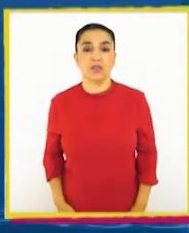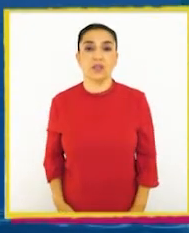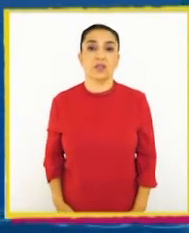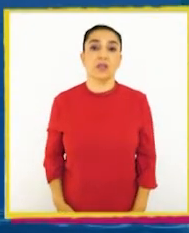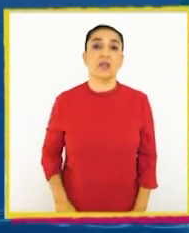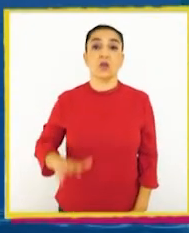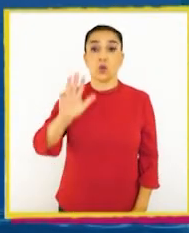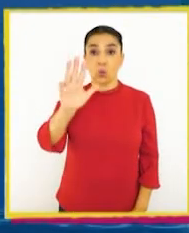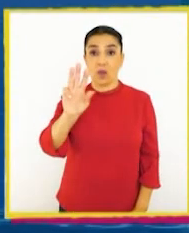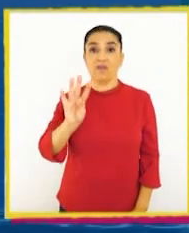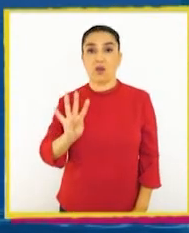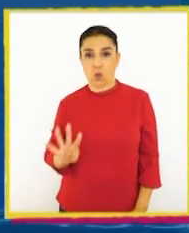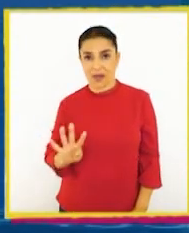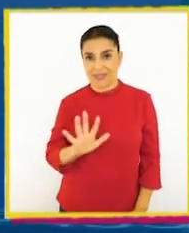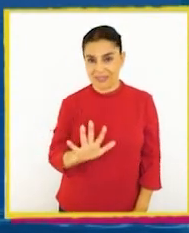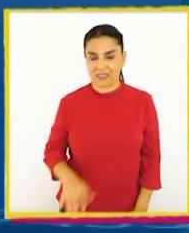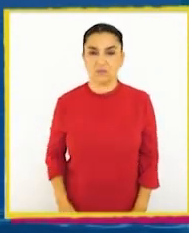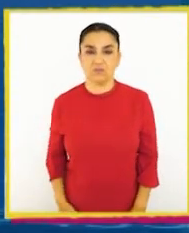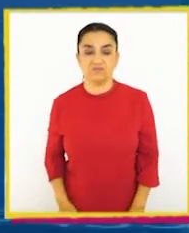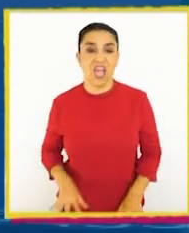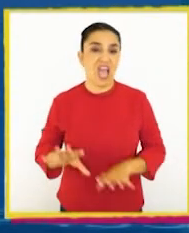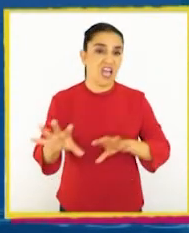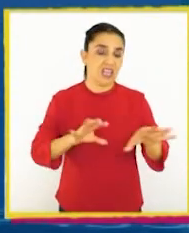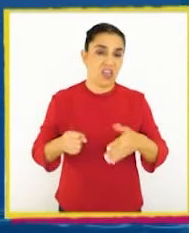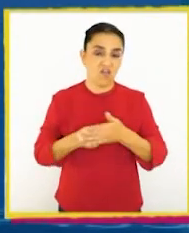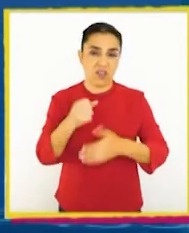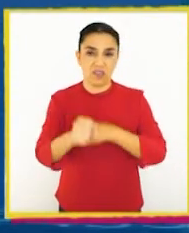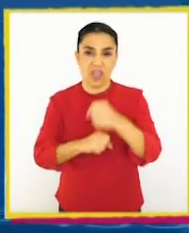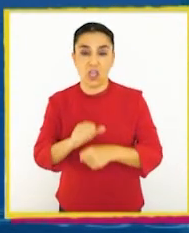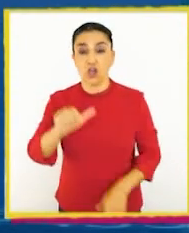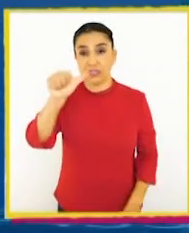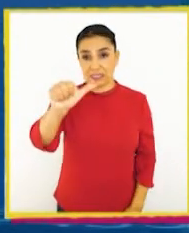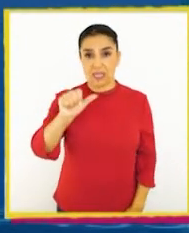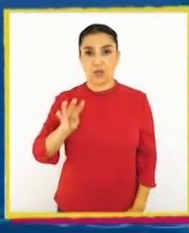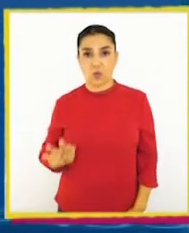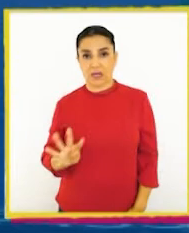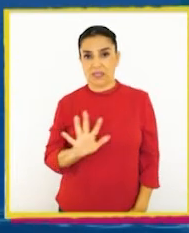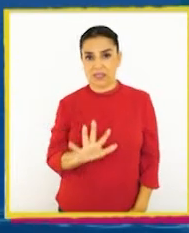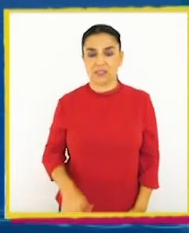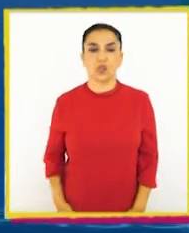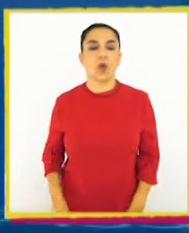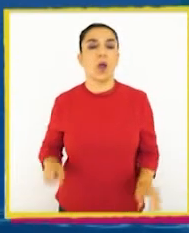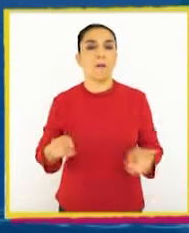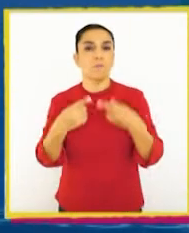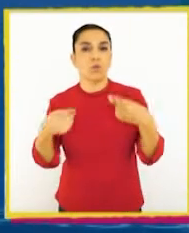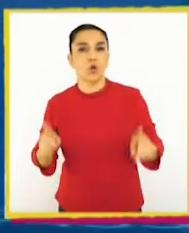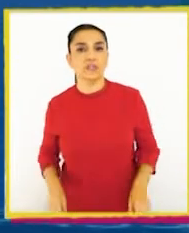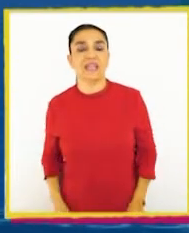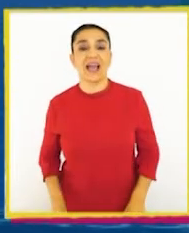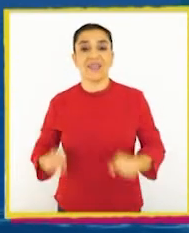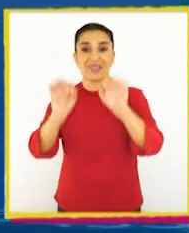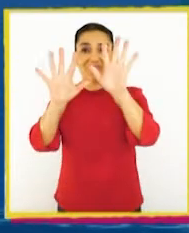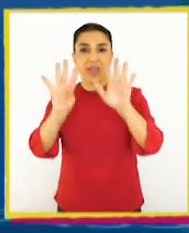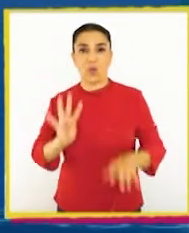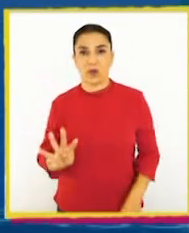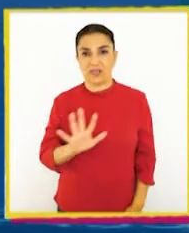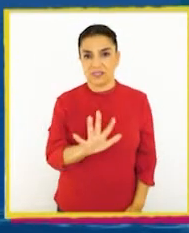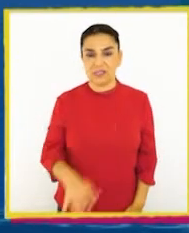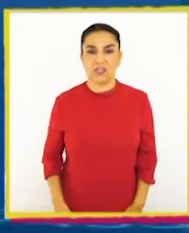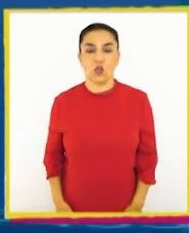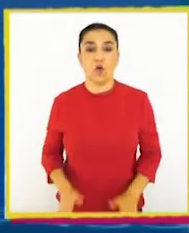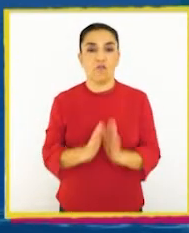cuarenta cinco agos. Actividades de fin de año, seis cuarenta y cinco agos. Música, diez cuarenta y cinco agos.